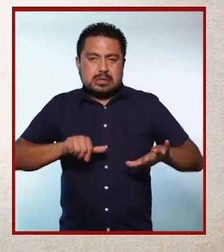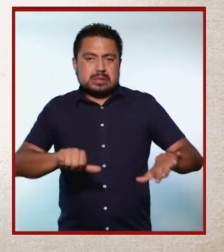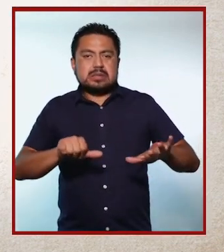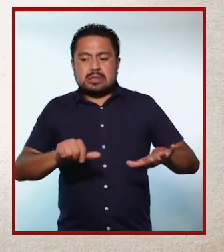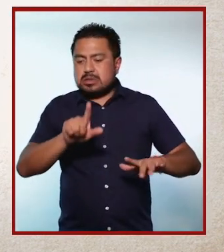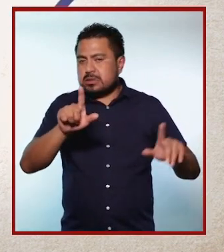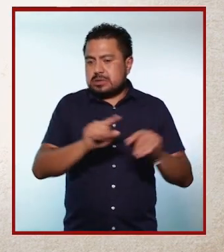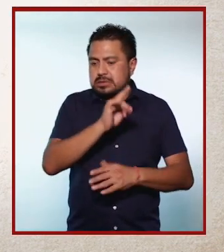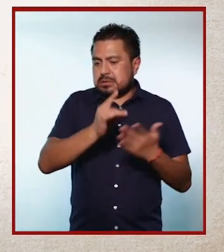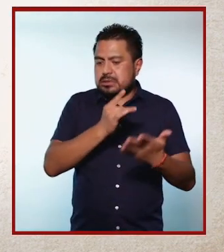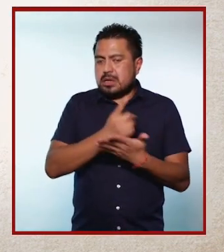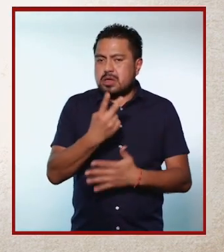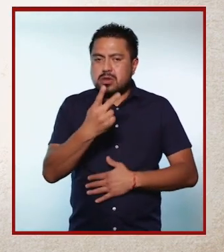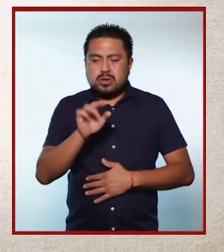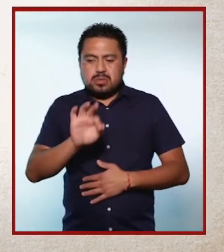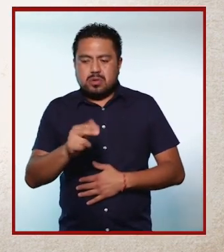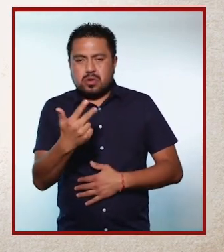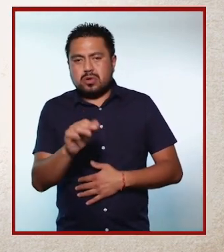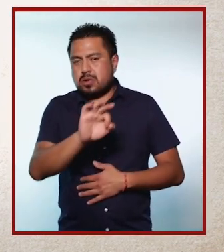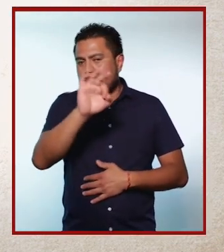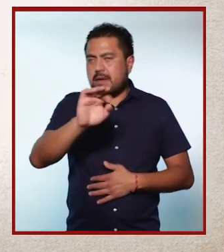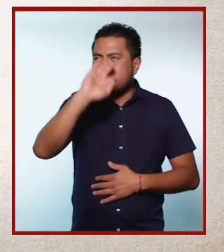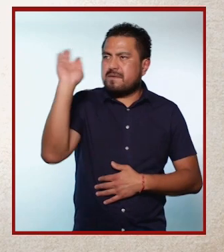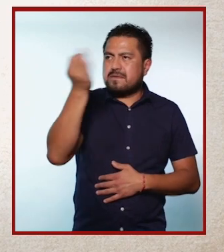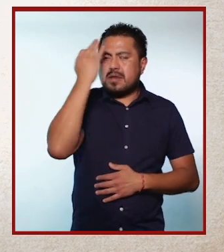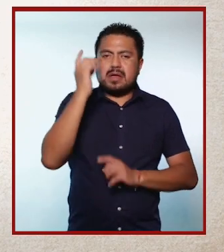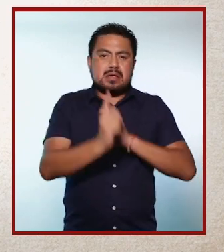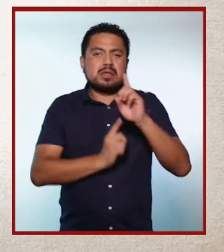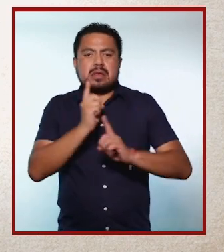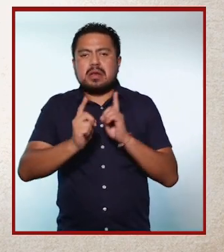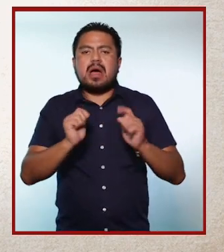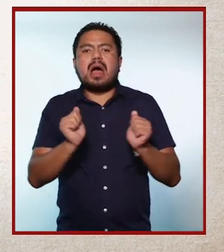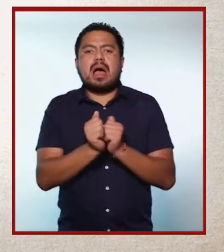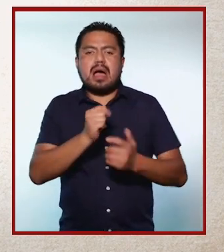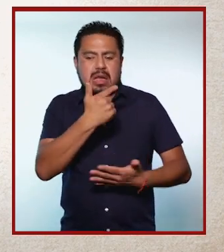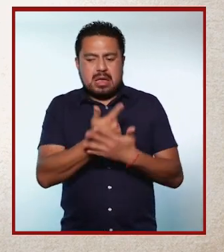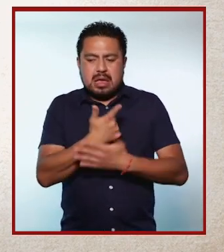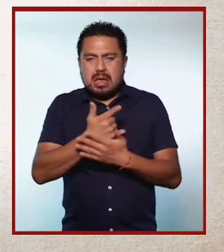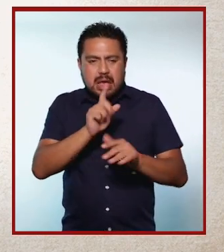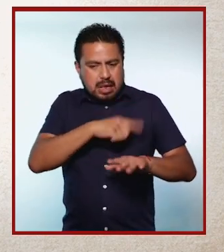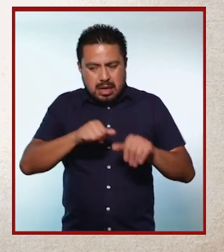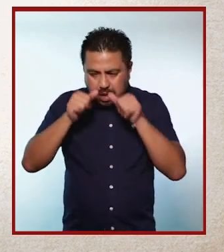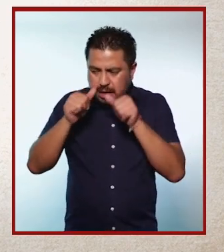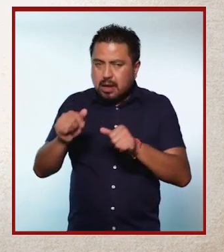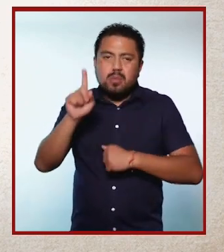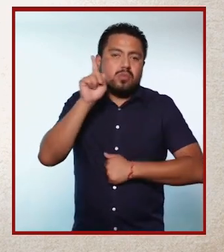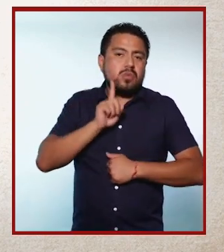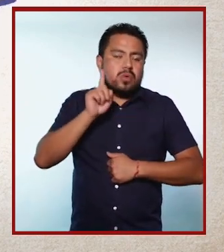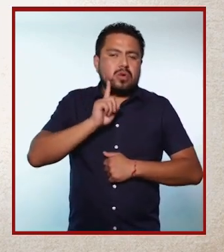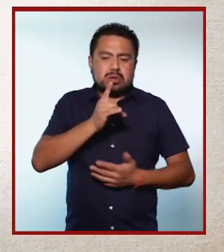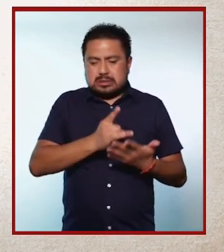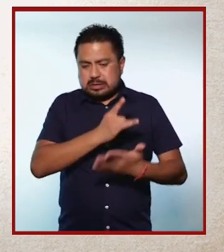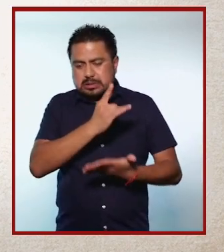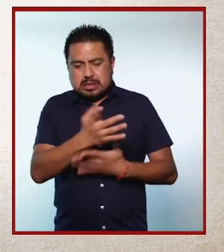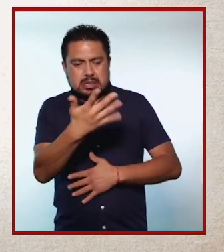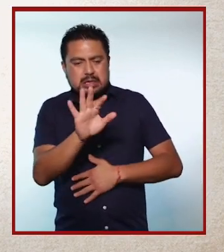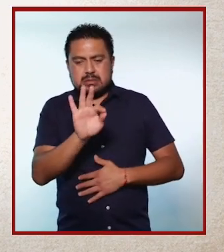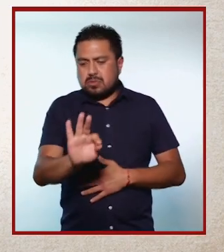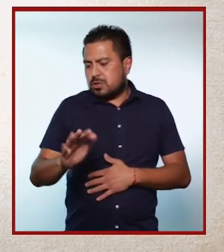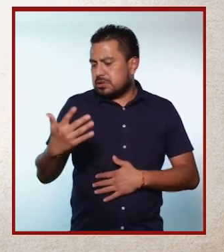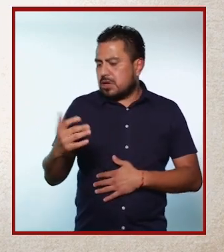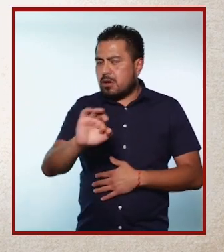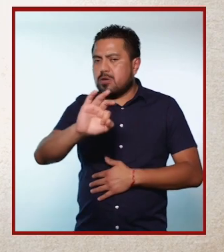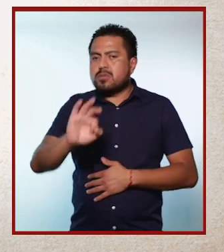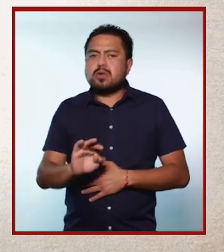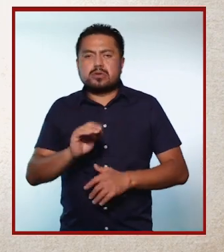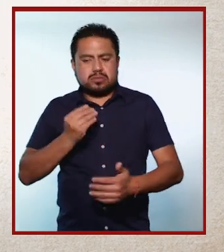2016, solo el 2.8% de las federaciones deportivas contaban con área de atención a las mujeres y solo el